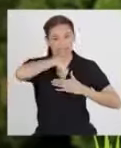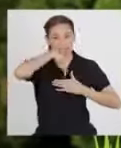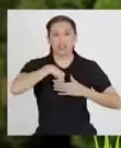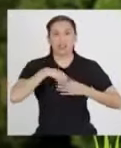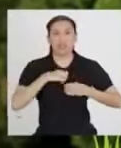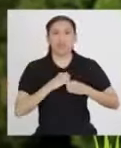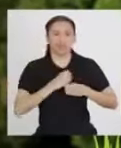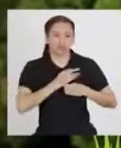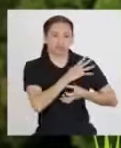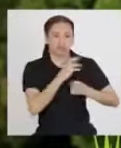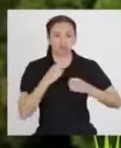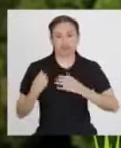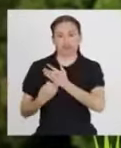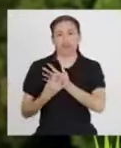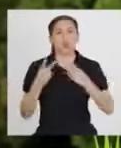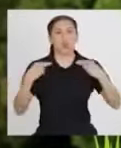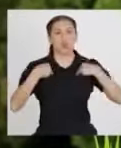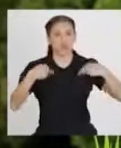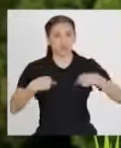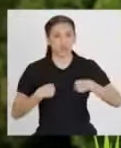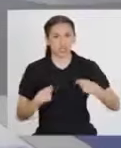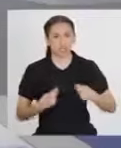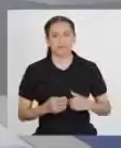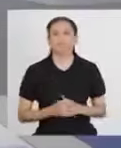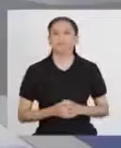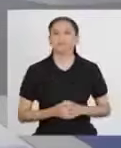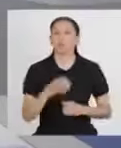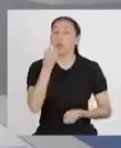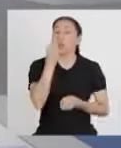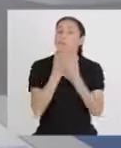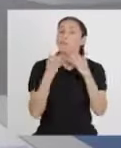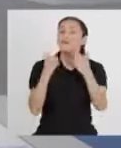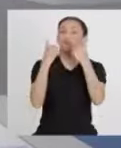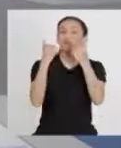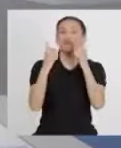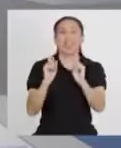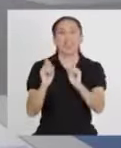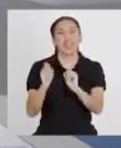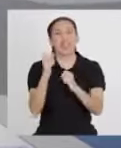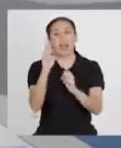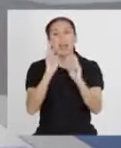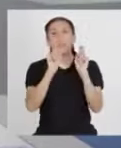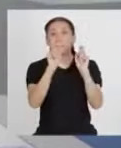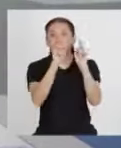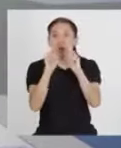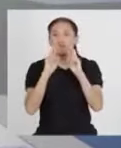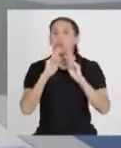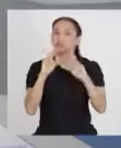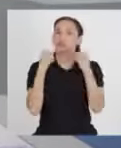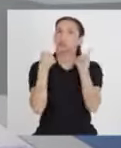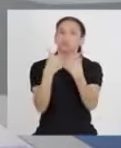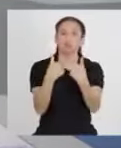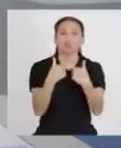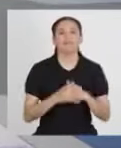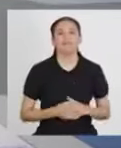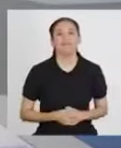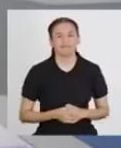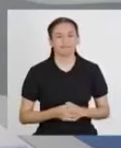aprovechar los nutrientes que necesita. ¡Muy bien! ¡Pregunta resuelta!